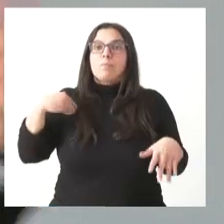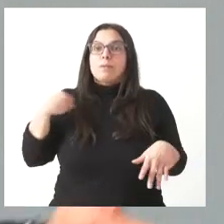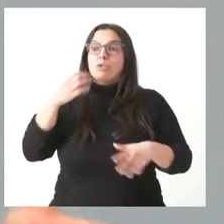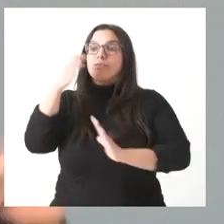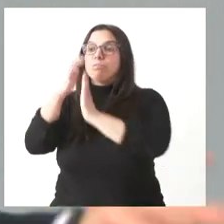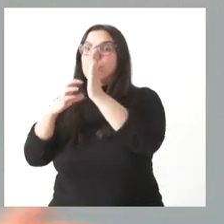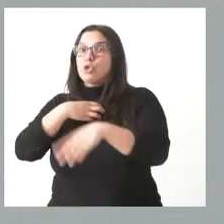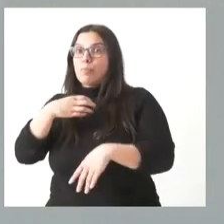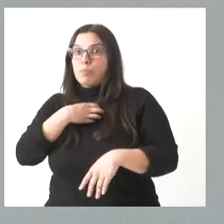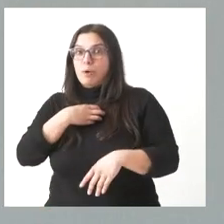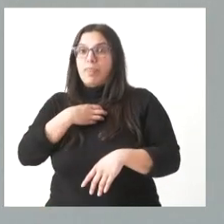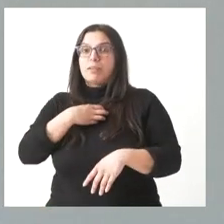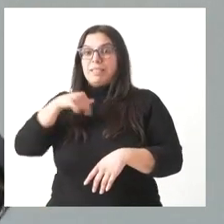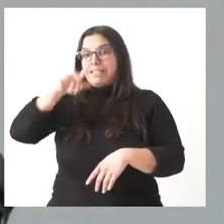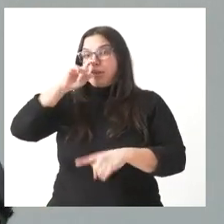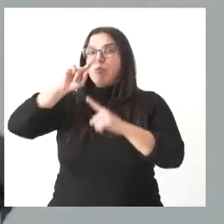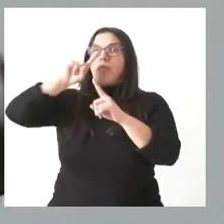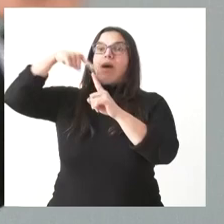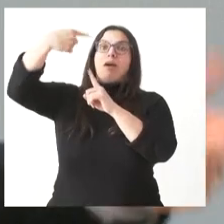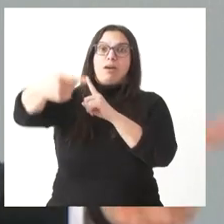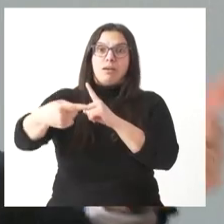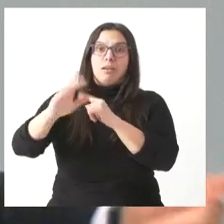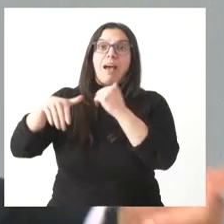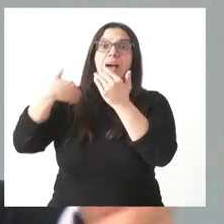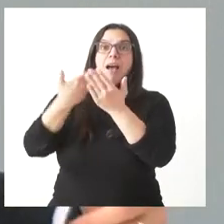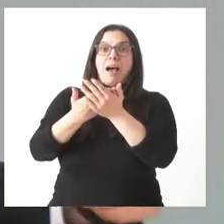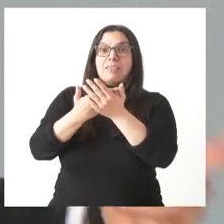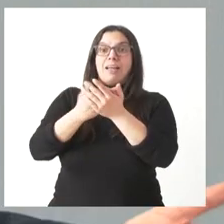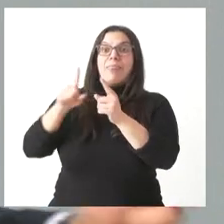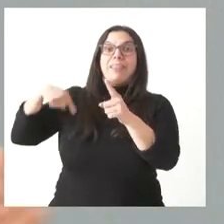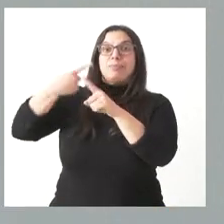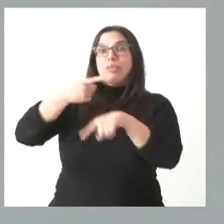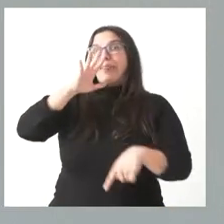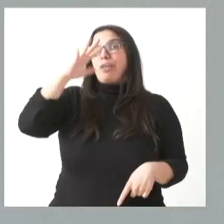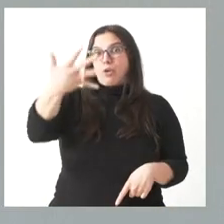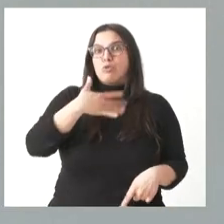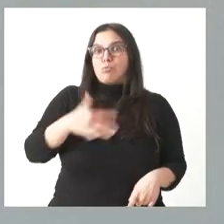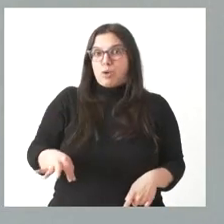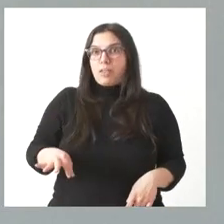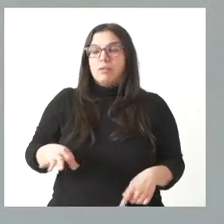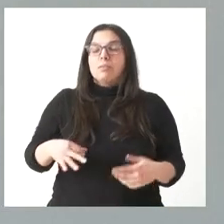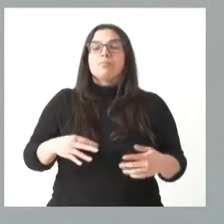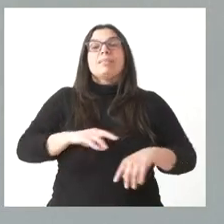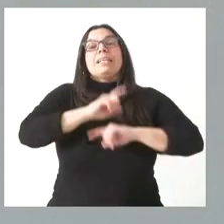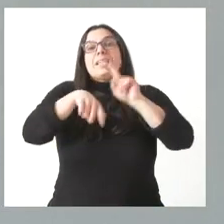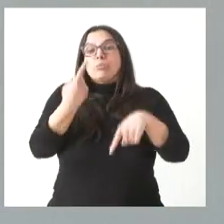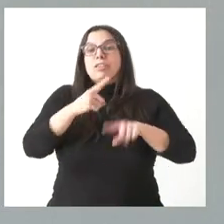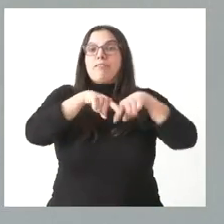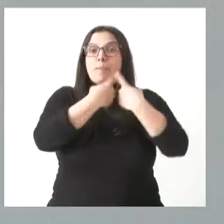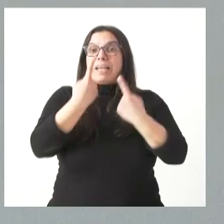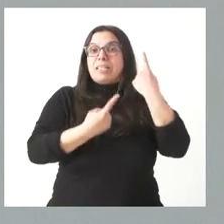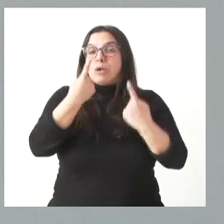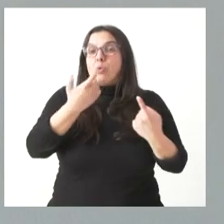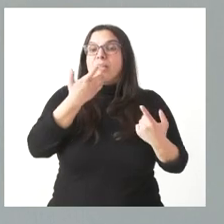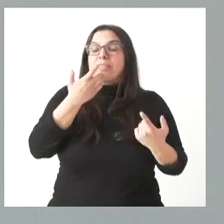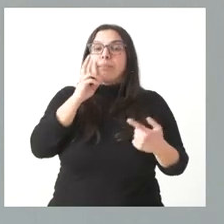que se puede aplicar en ejercicios siguientes y se podría aplicar hasta en cinco ejercicios subsiguientes. Y luego hay familias que, aunque las cantidades les